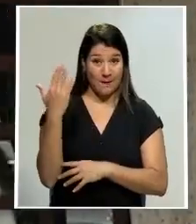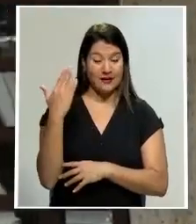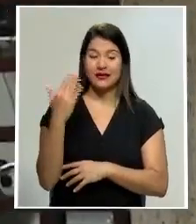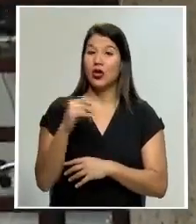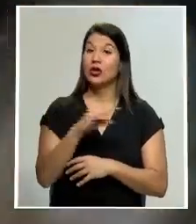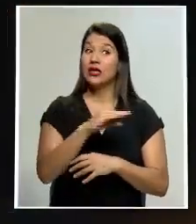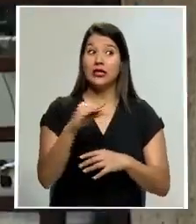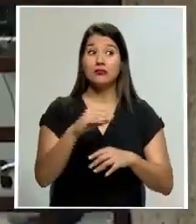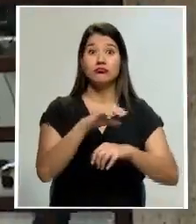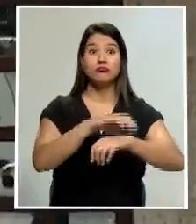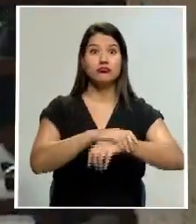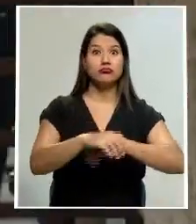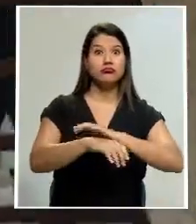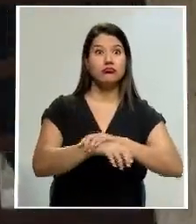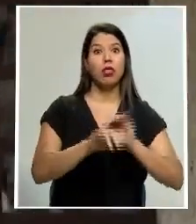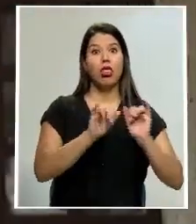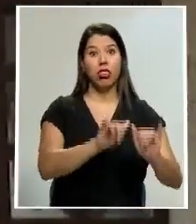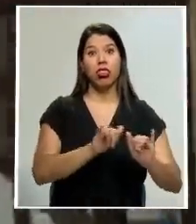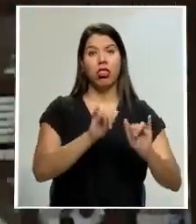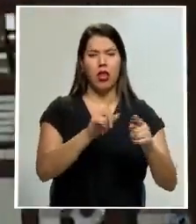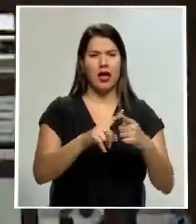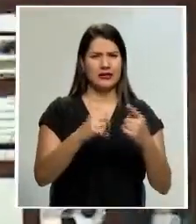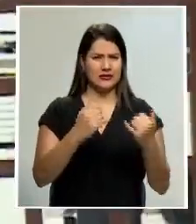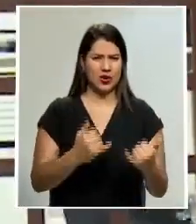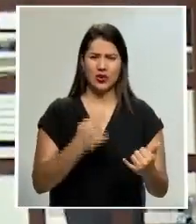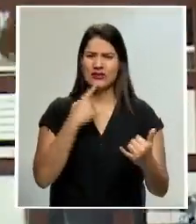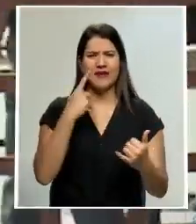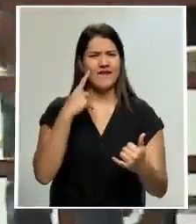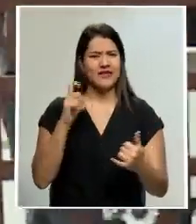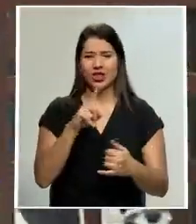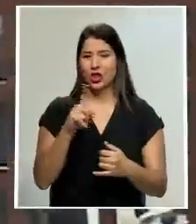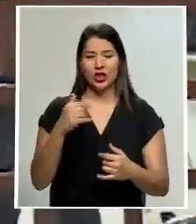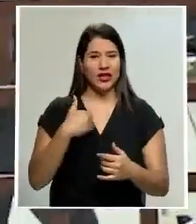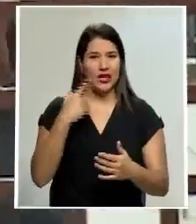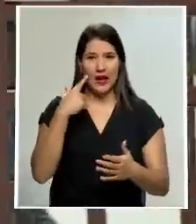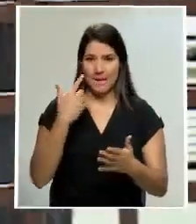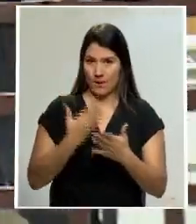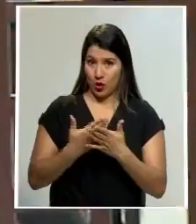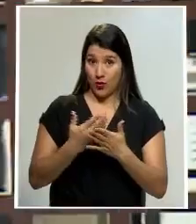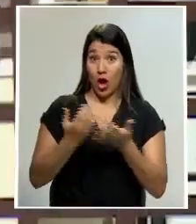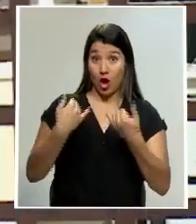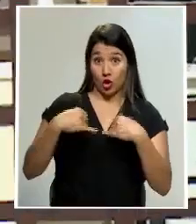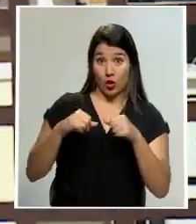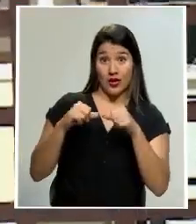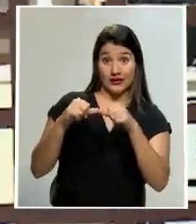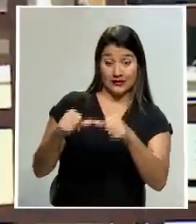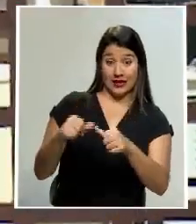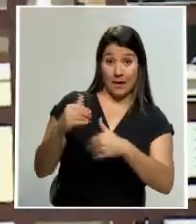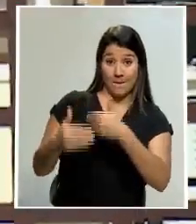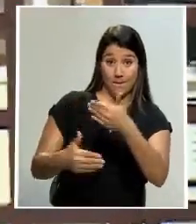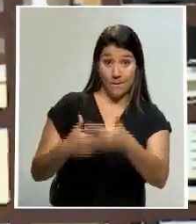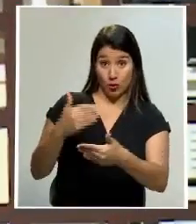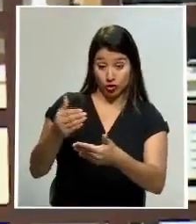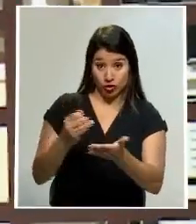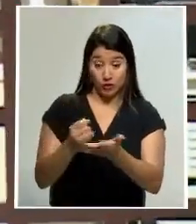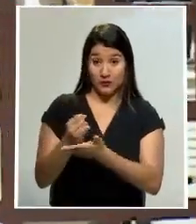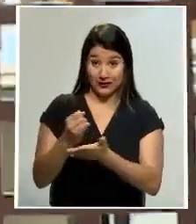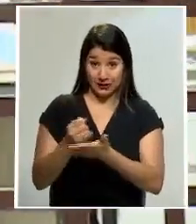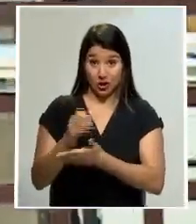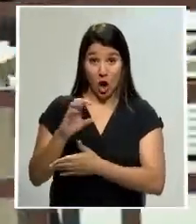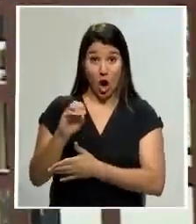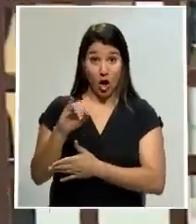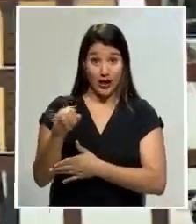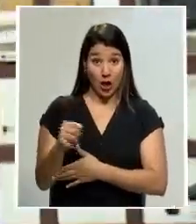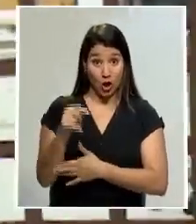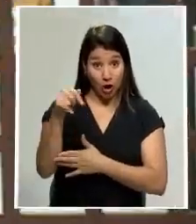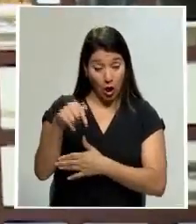custodia hasta el día de hoy, continuando así el proceso de allanamiento. Recordemos que el OIJ continuó este miércoles por la mañana todavía en